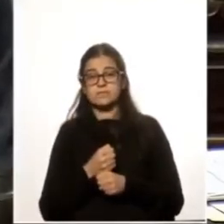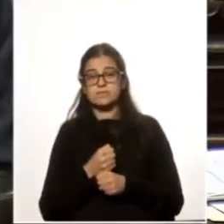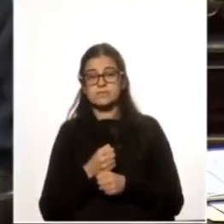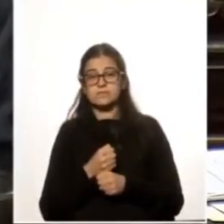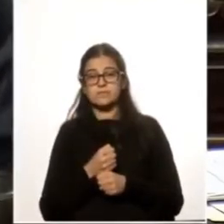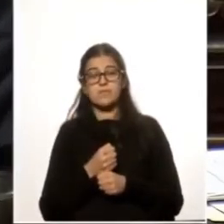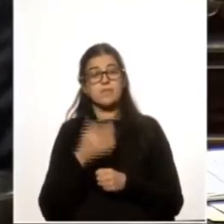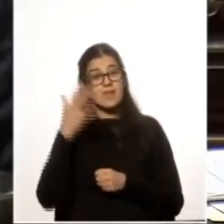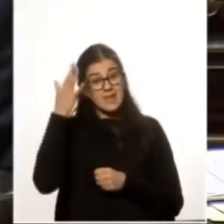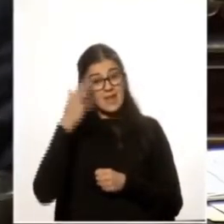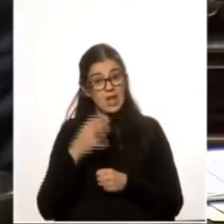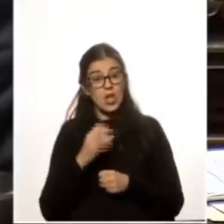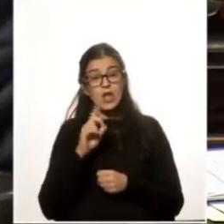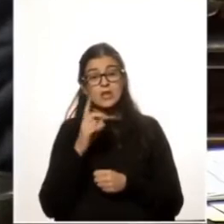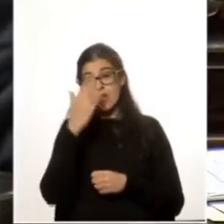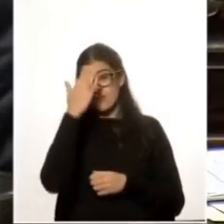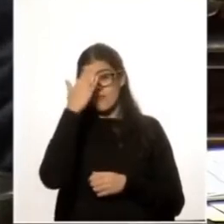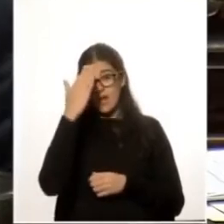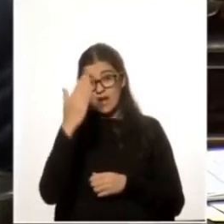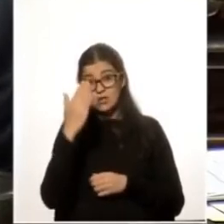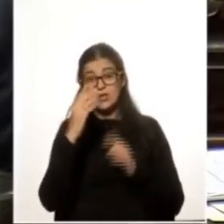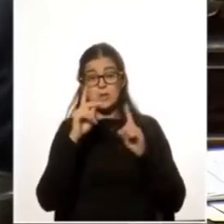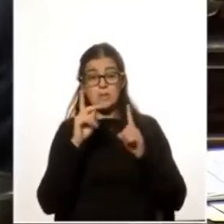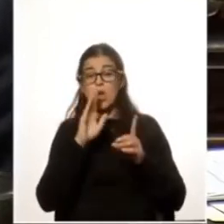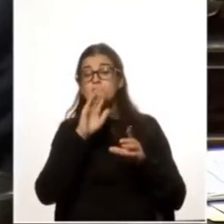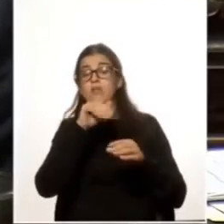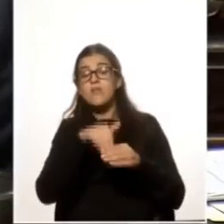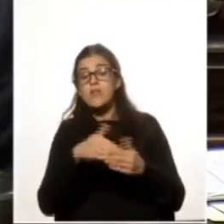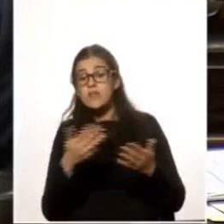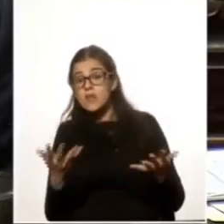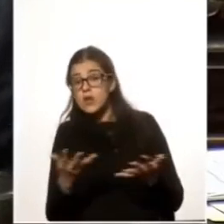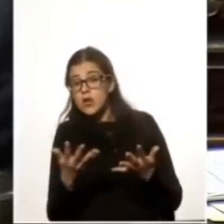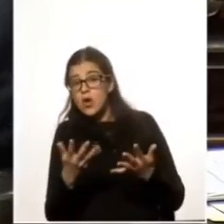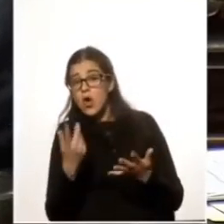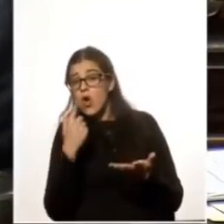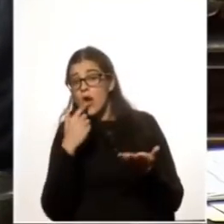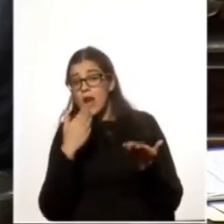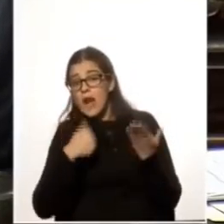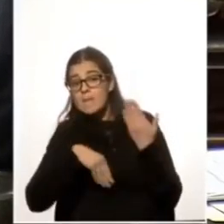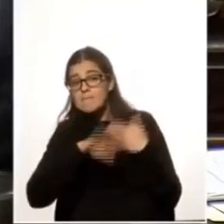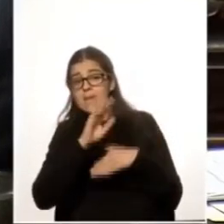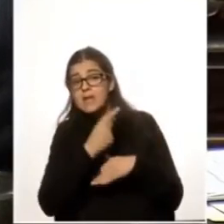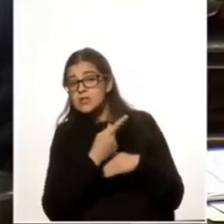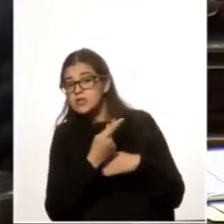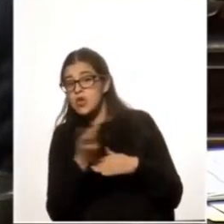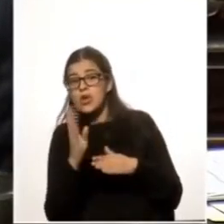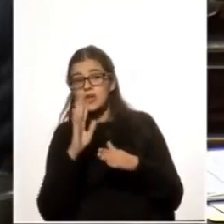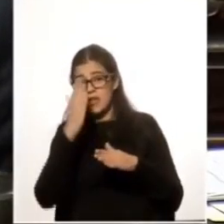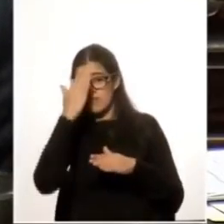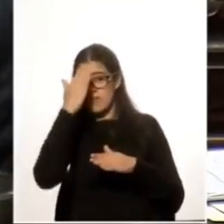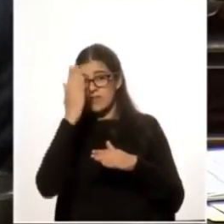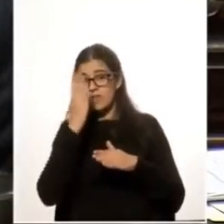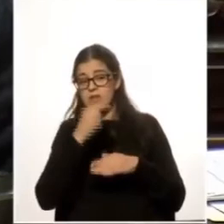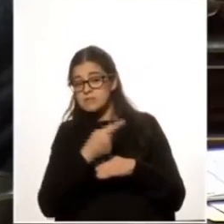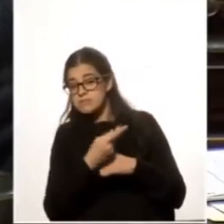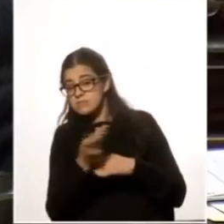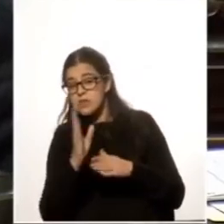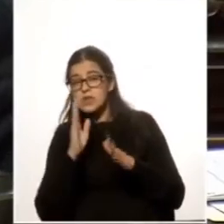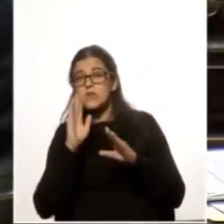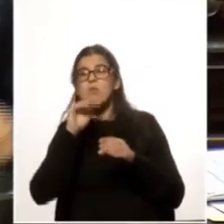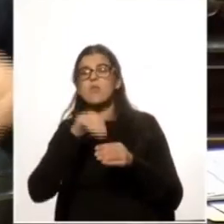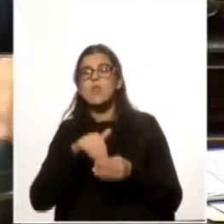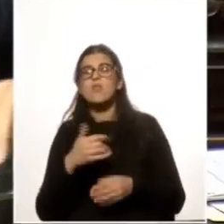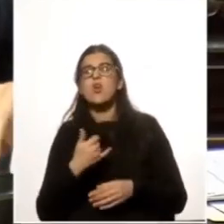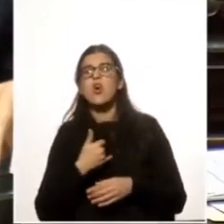y creo que de parte del frente amplio lo está votando hoy o de la gran mayoría de una parte del frente amplio lo está votando como